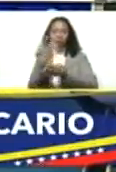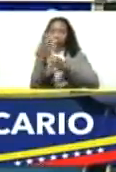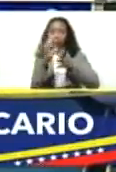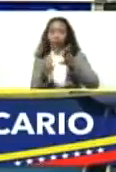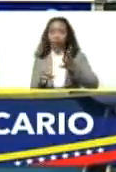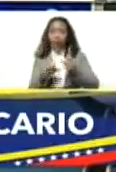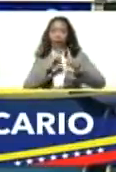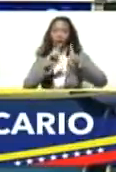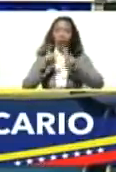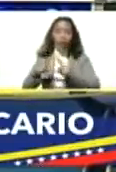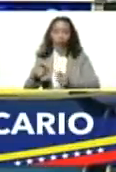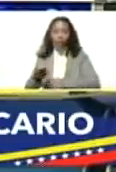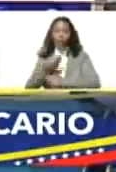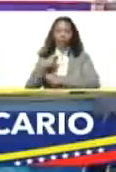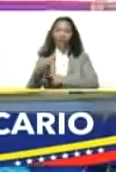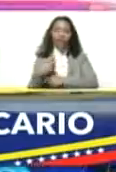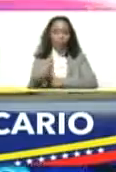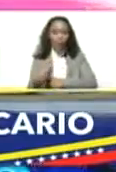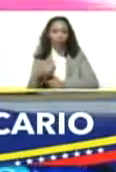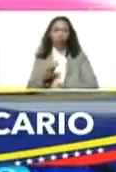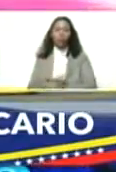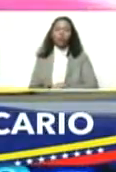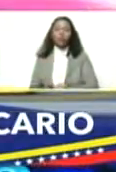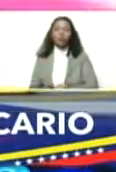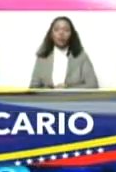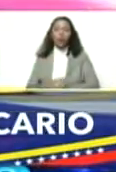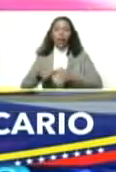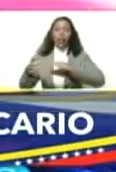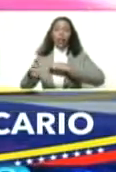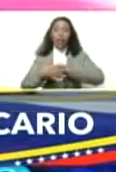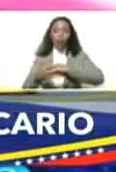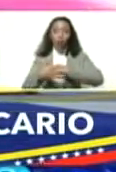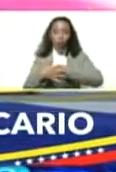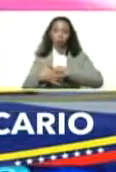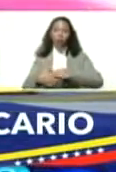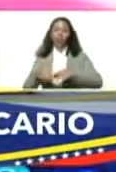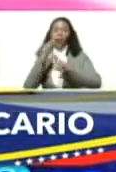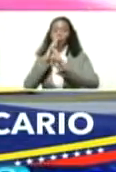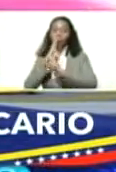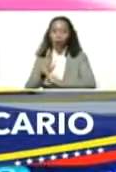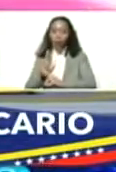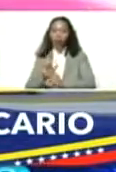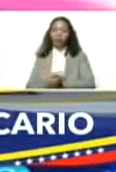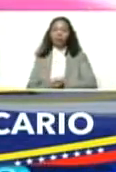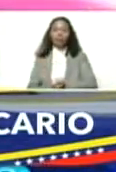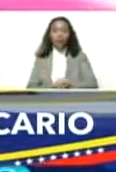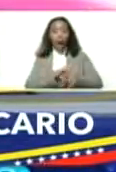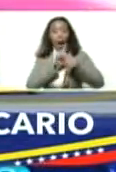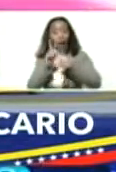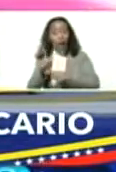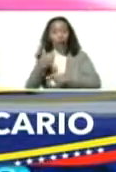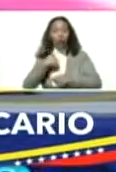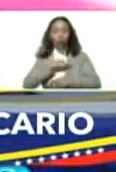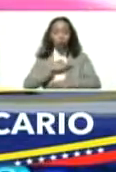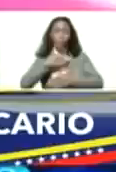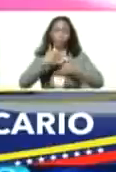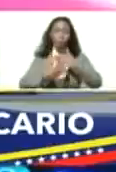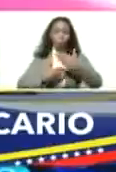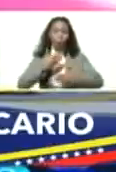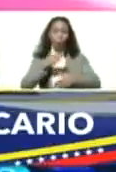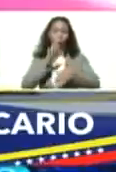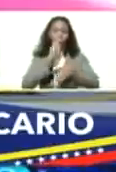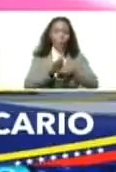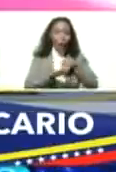logística, de financiamiento, tecnológicos, de repuestos. Y así, bueno, hemos ido dando pasos